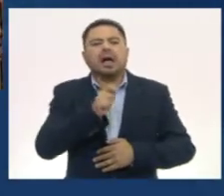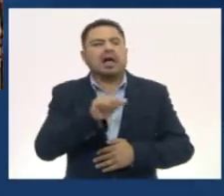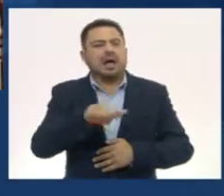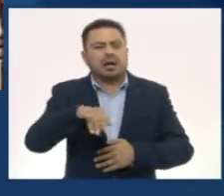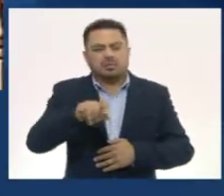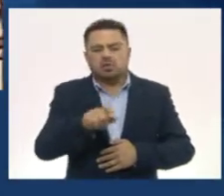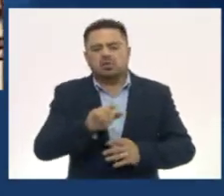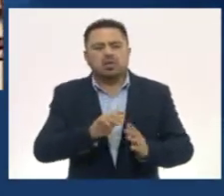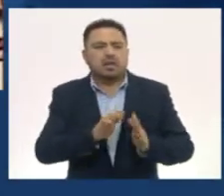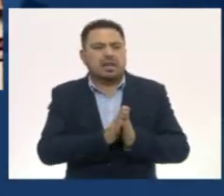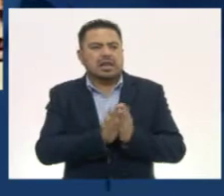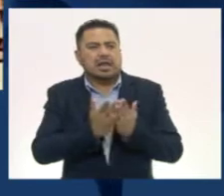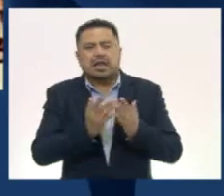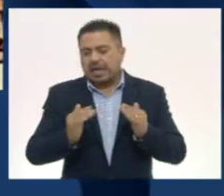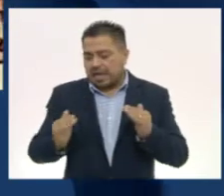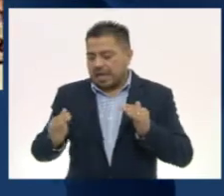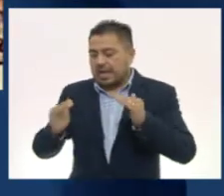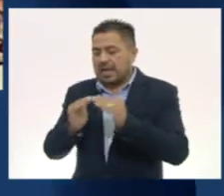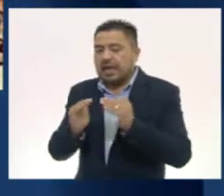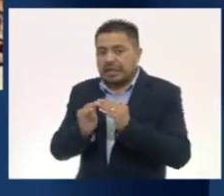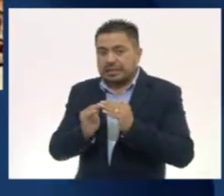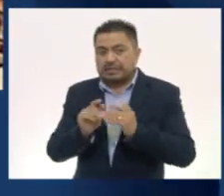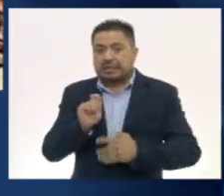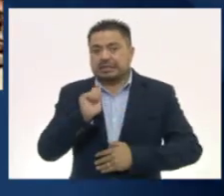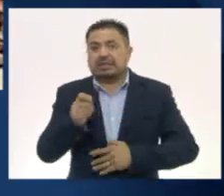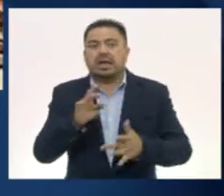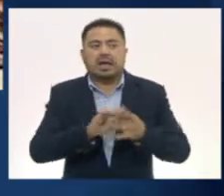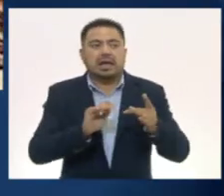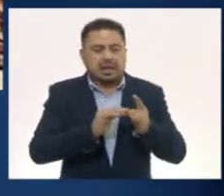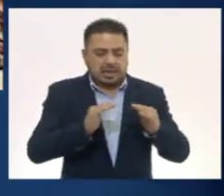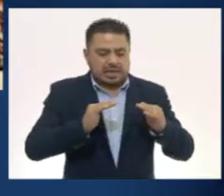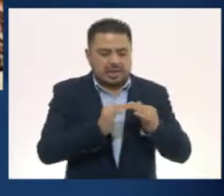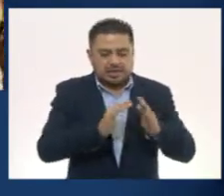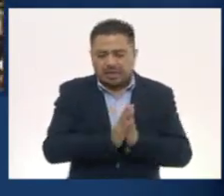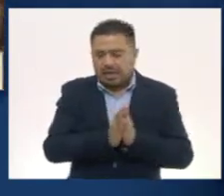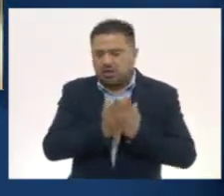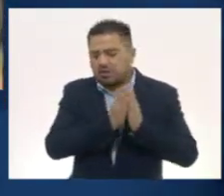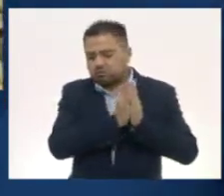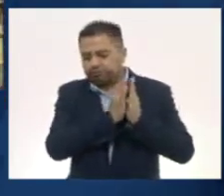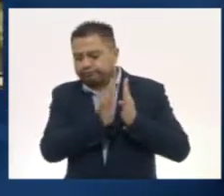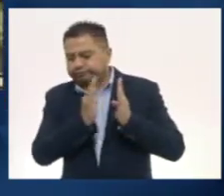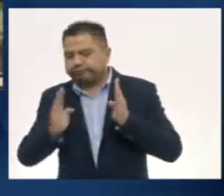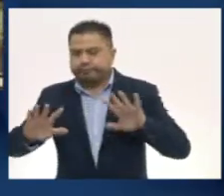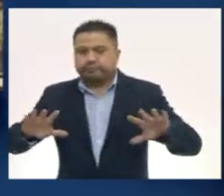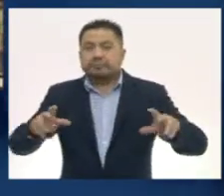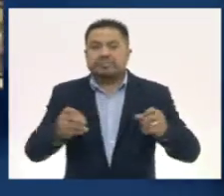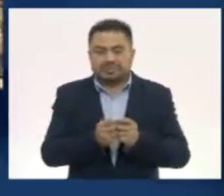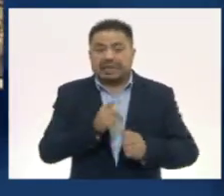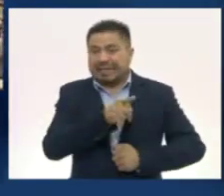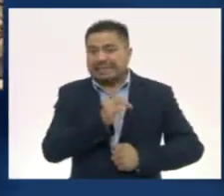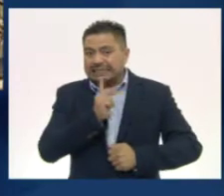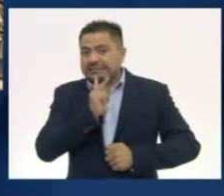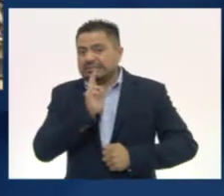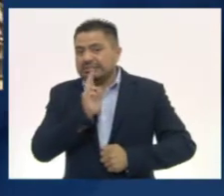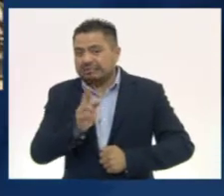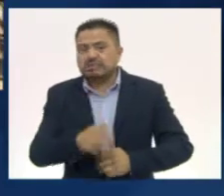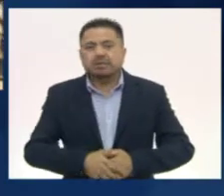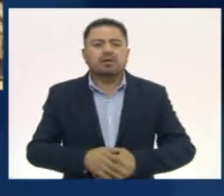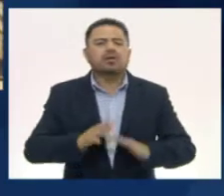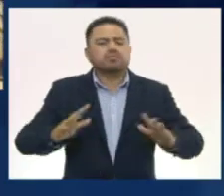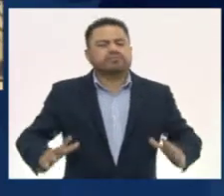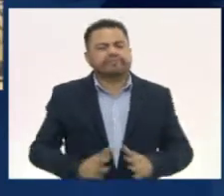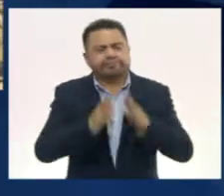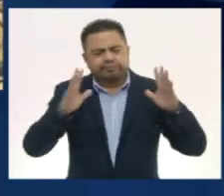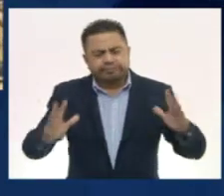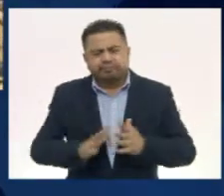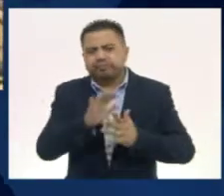y kali, casa, es decir, casa de los libros. Cuando ocurrió la conquista española,